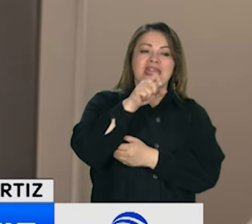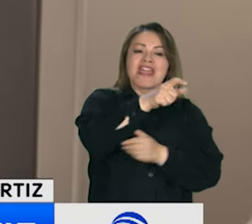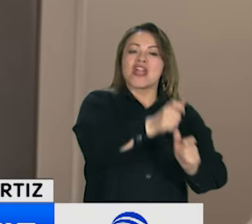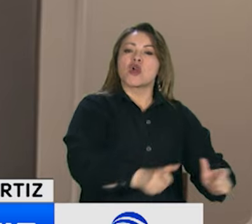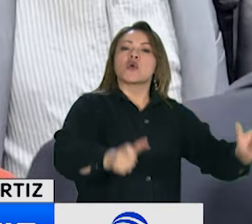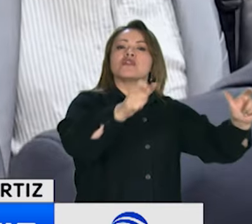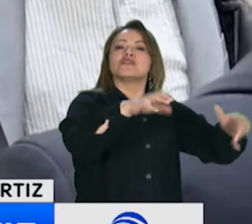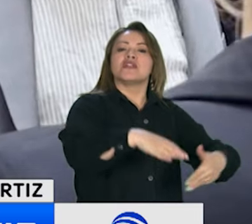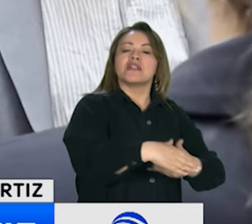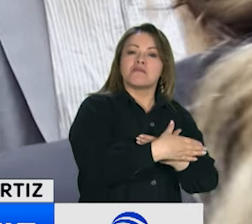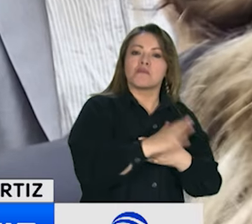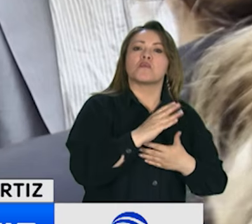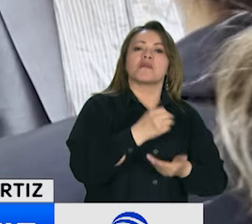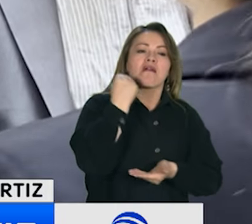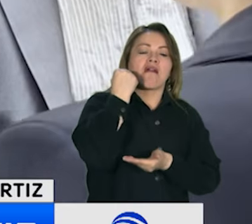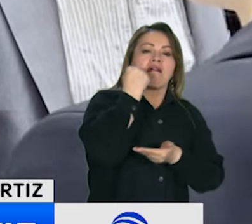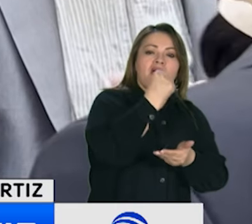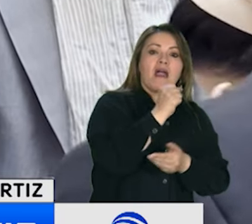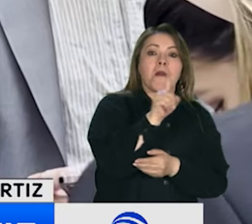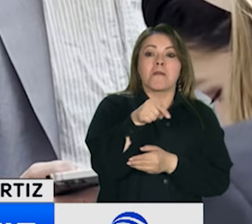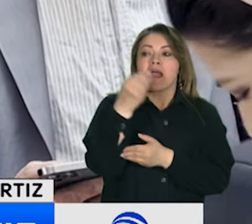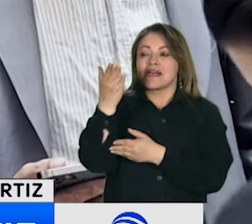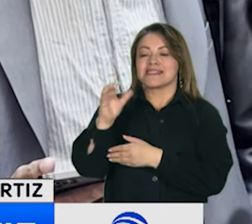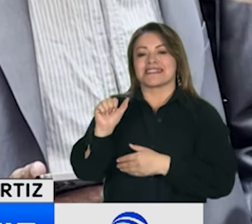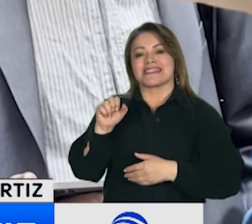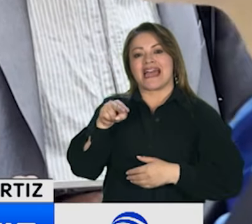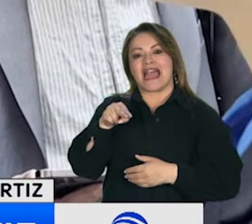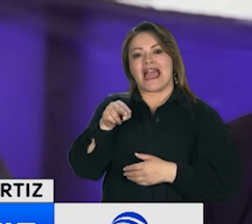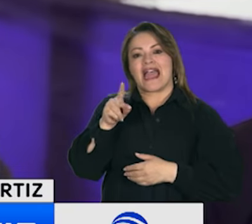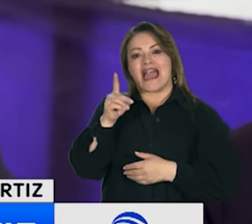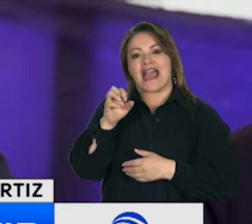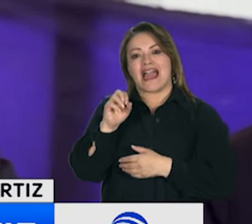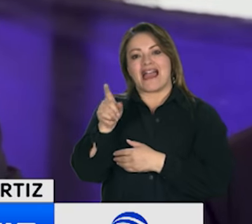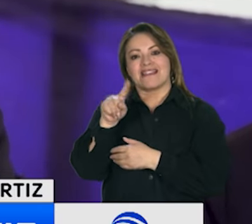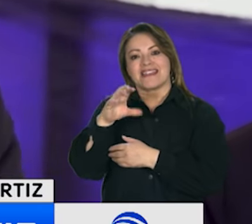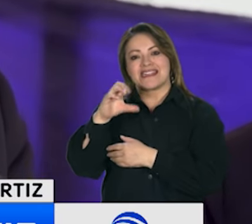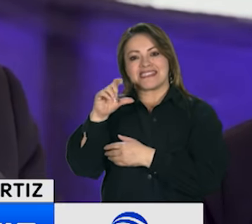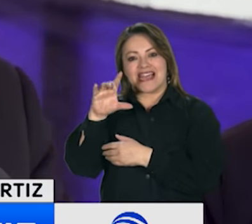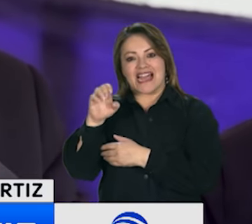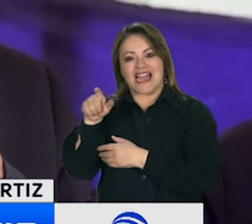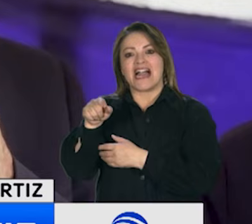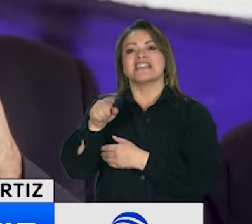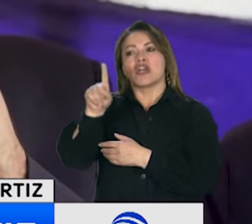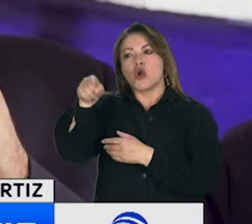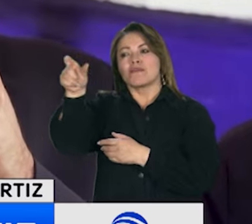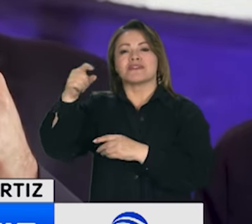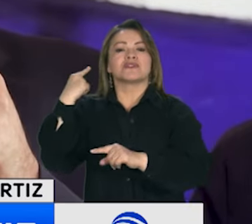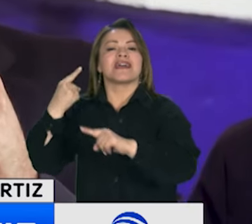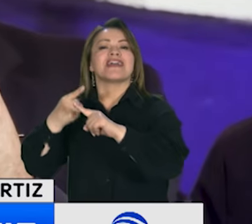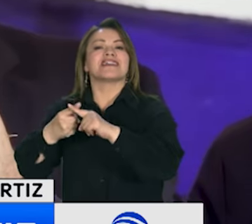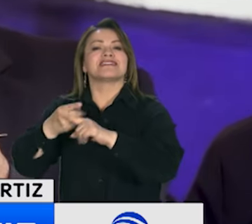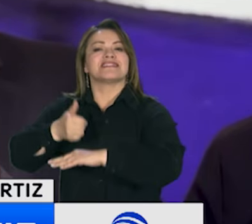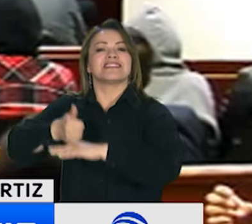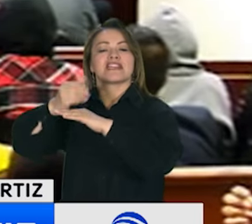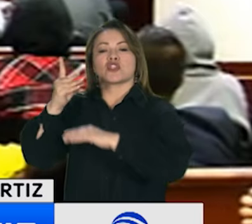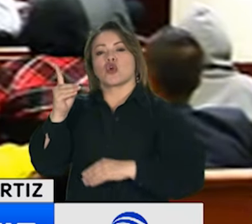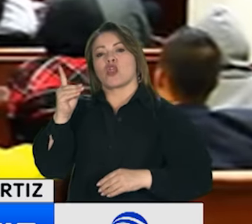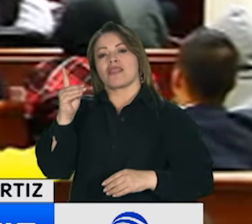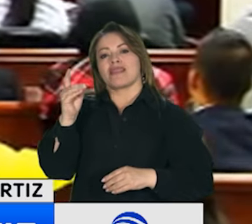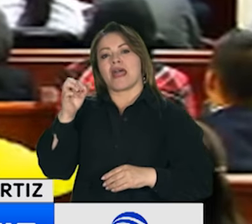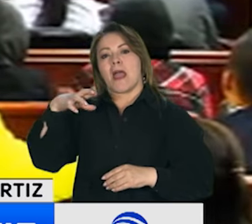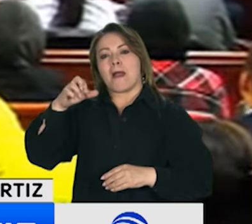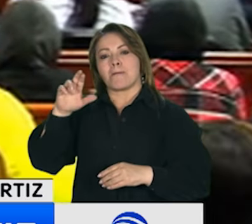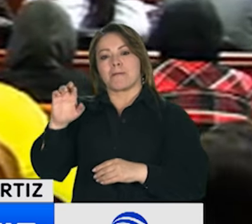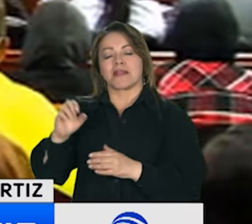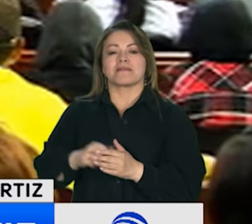referente al representante Andrés Calle era directamente con Carlos Ramón González, exdirector del DAPRE. En los